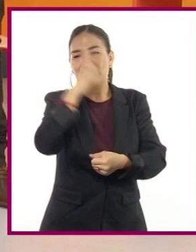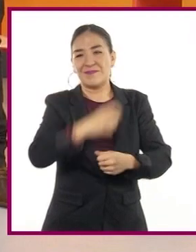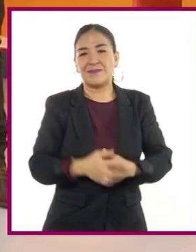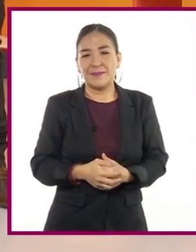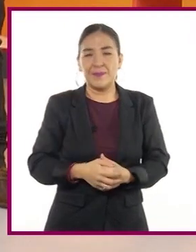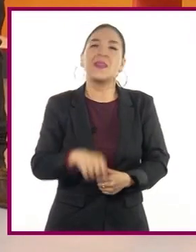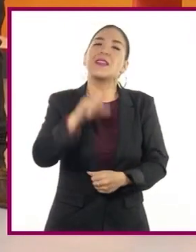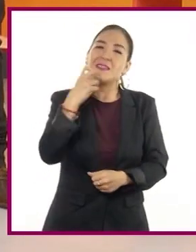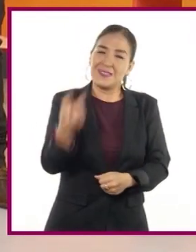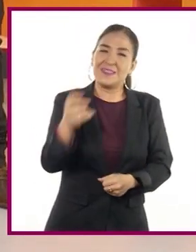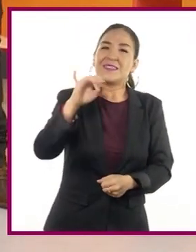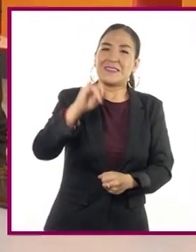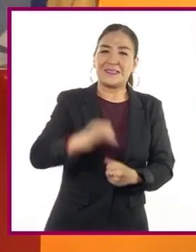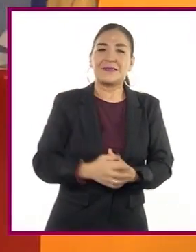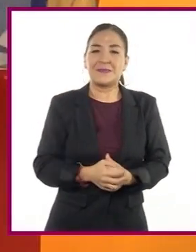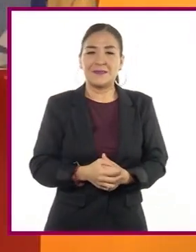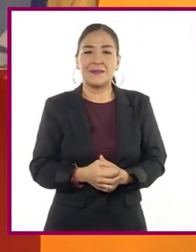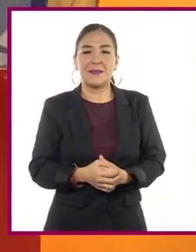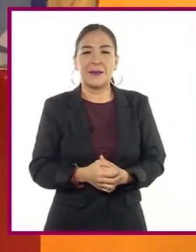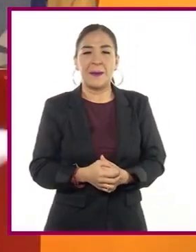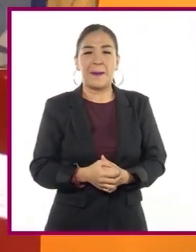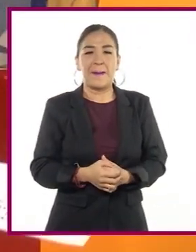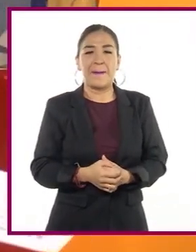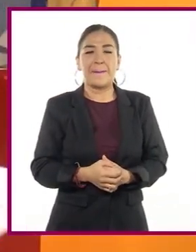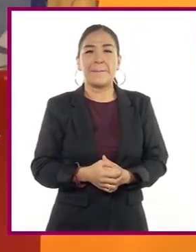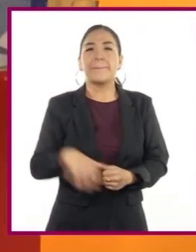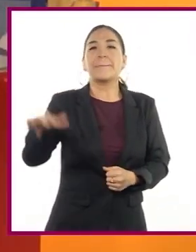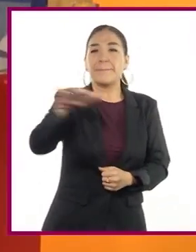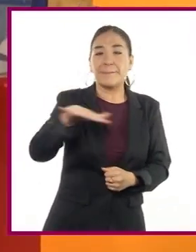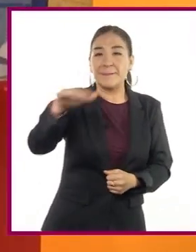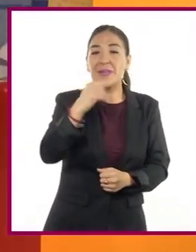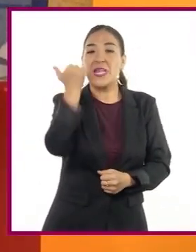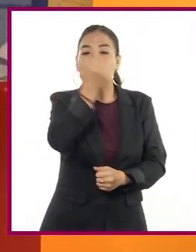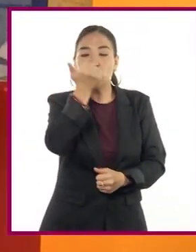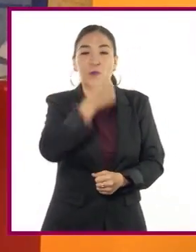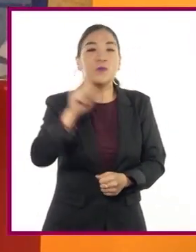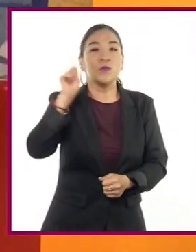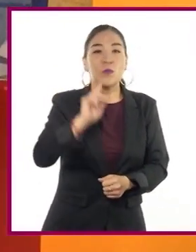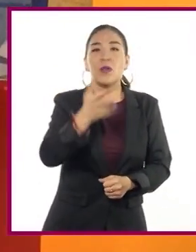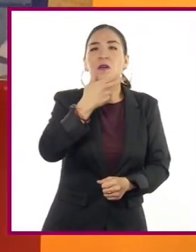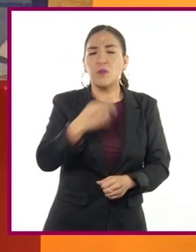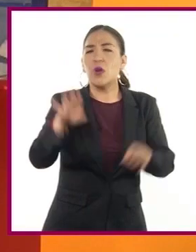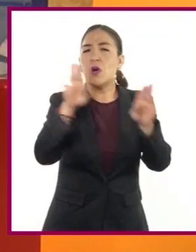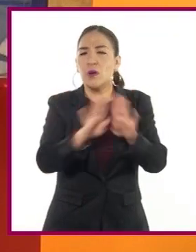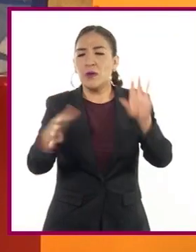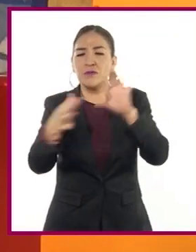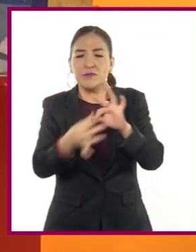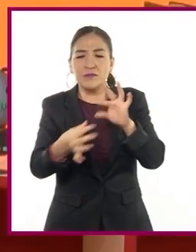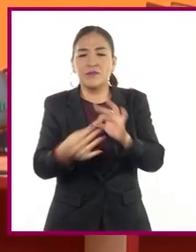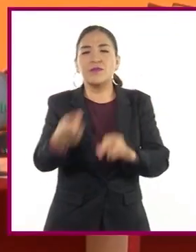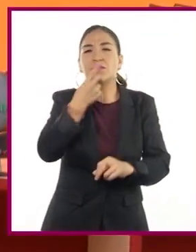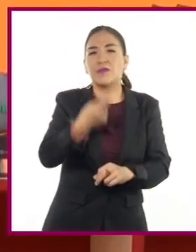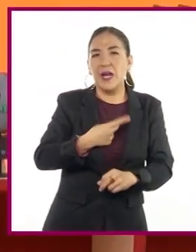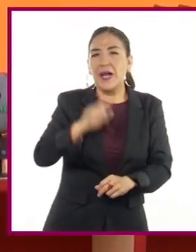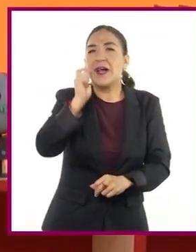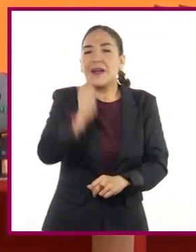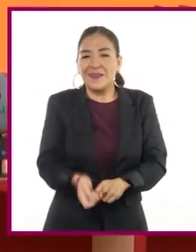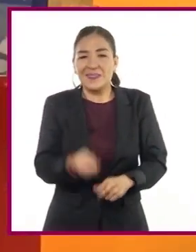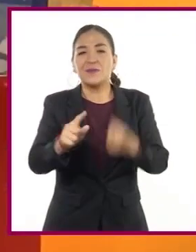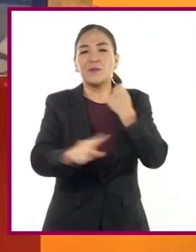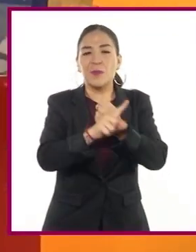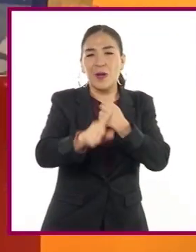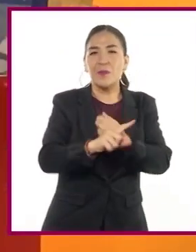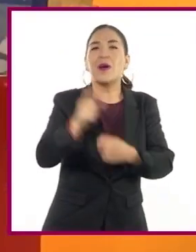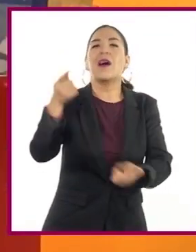Así es, Katy. Las alumnas y los alumnos nos han comentado sobre algunas situaciones que se